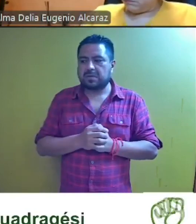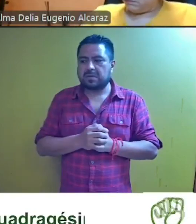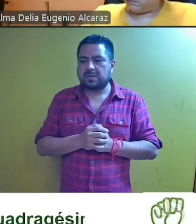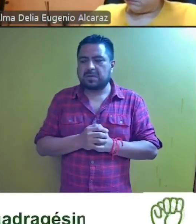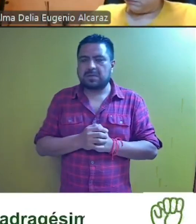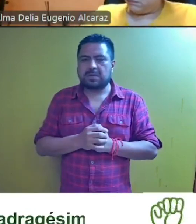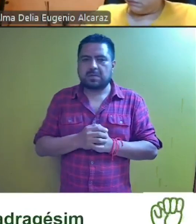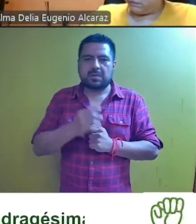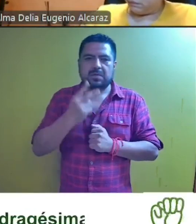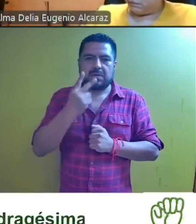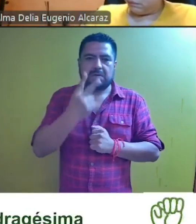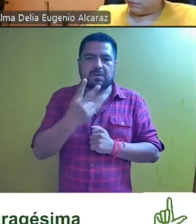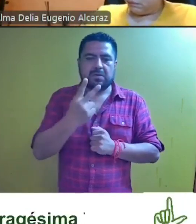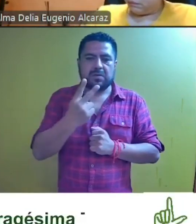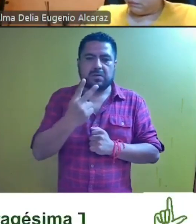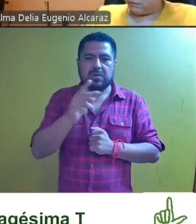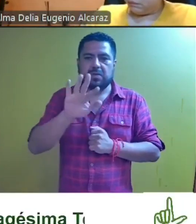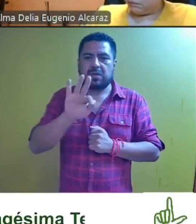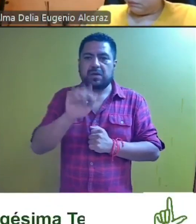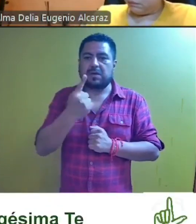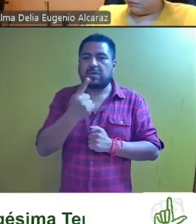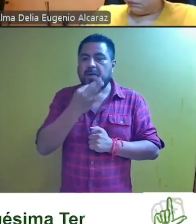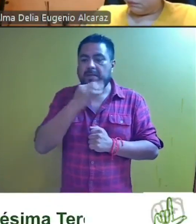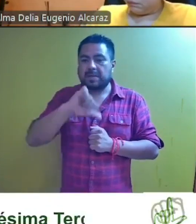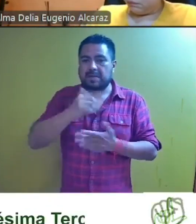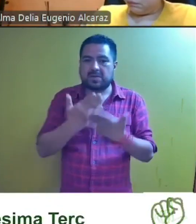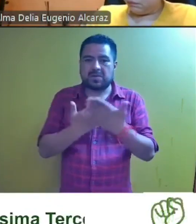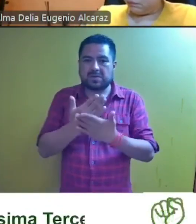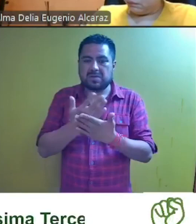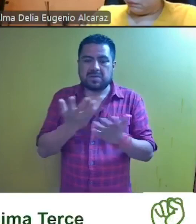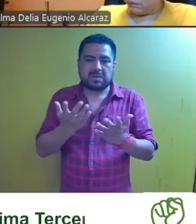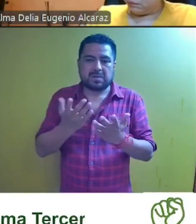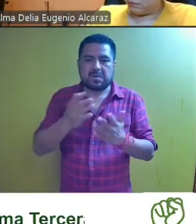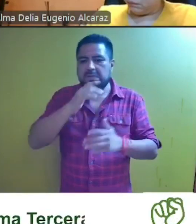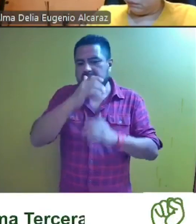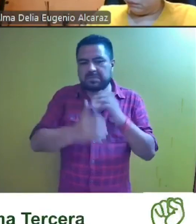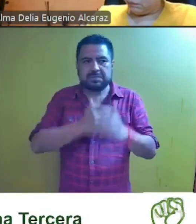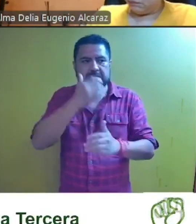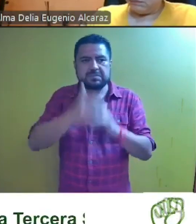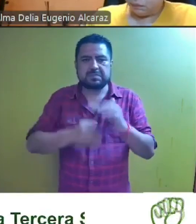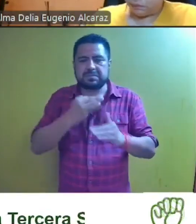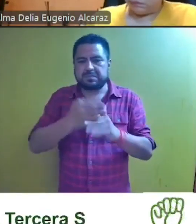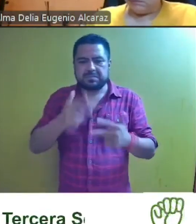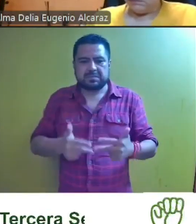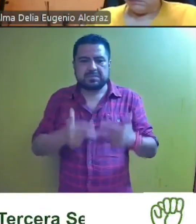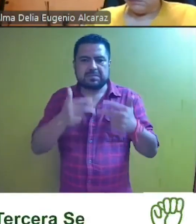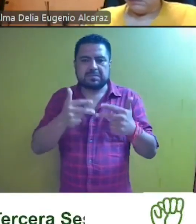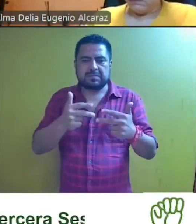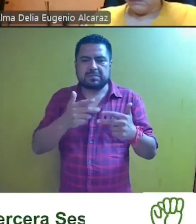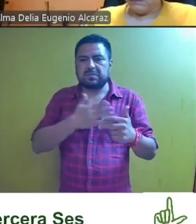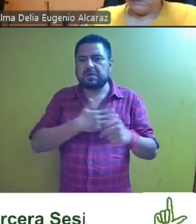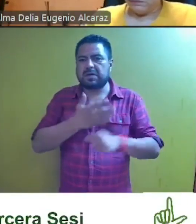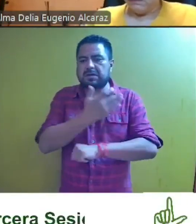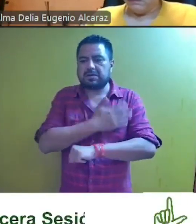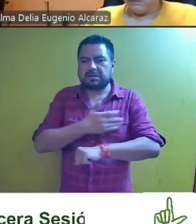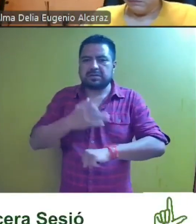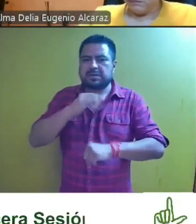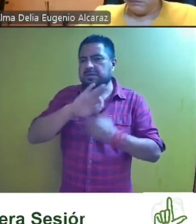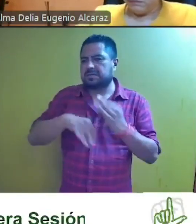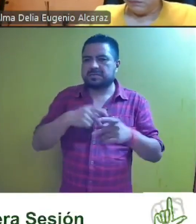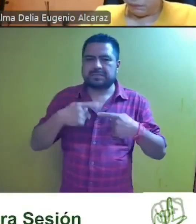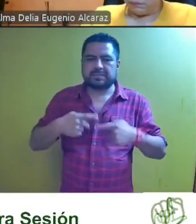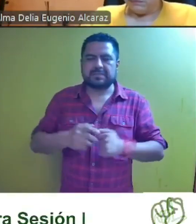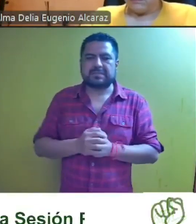las doce horas con cuarenta y un minutos se declara concluida la presente sesión buenas